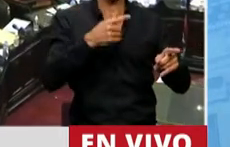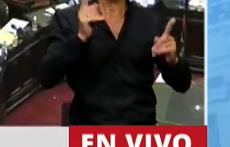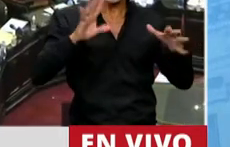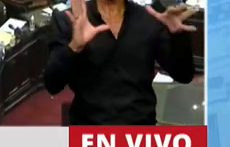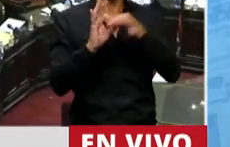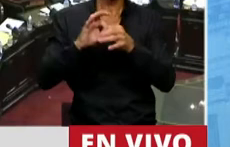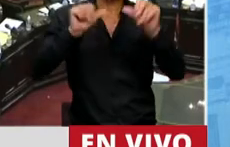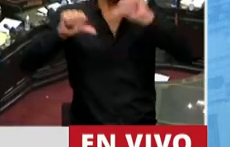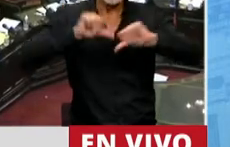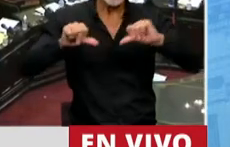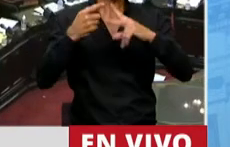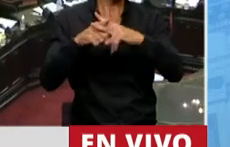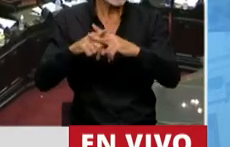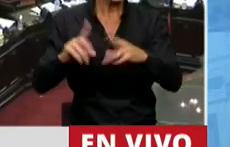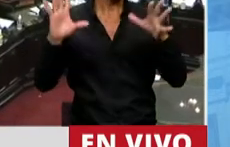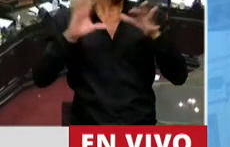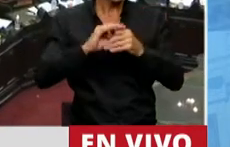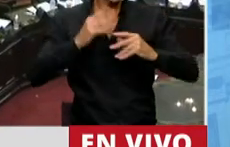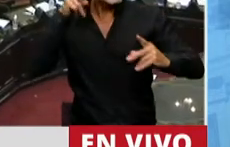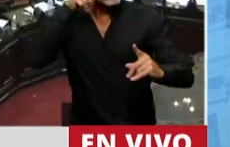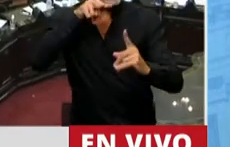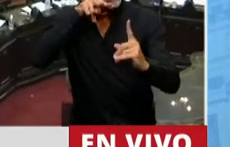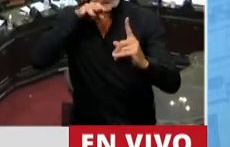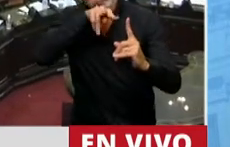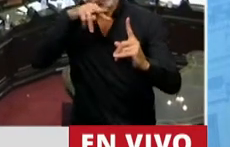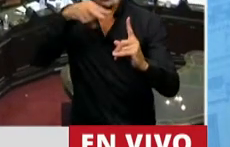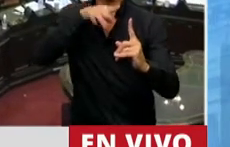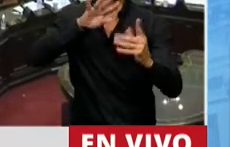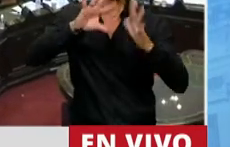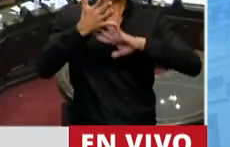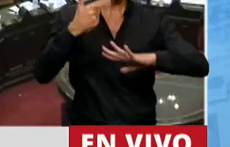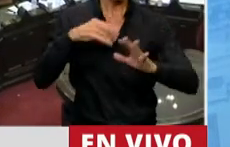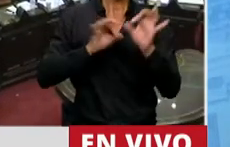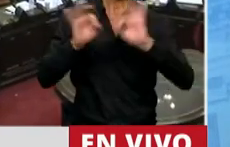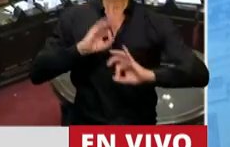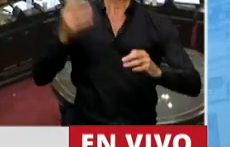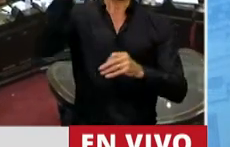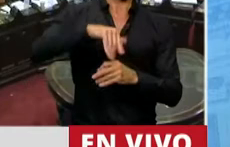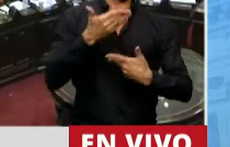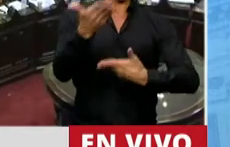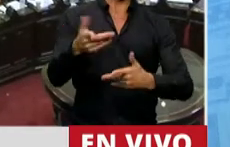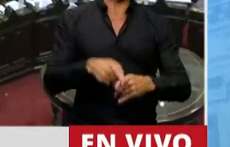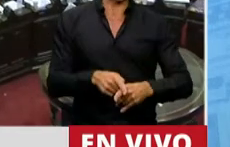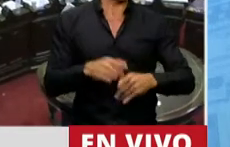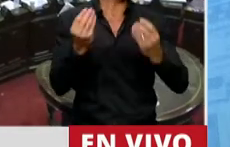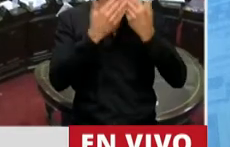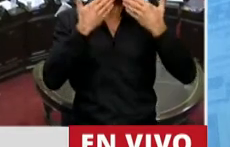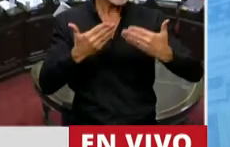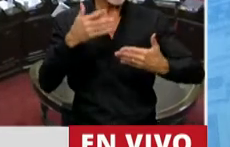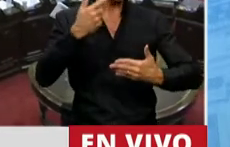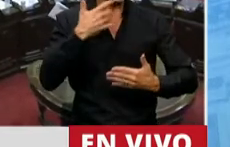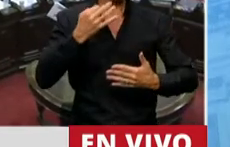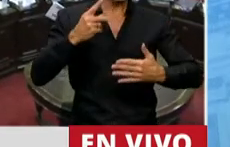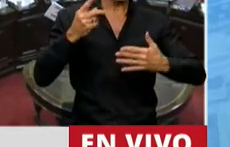ver con la producción científica y ese enfoque está presente en el proyecto que venimos a presentar. Por eso también muchísimas gracias